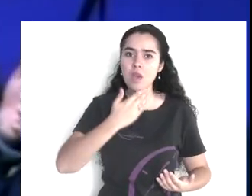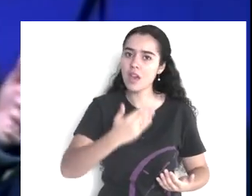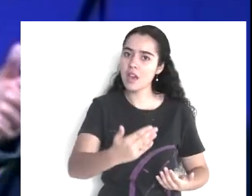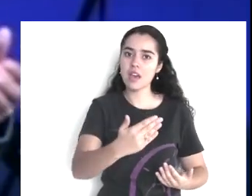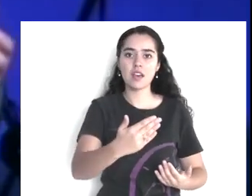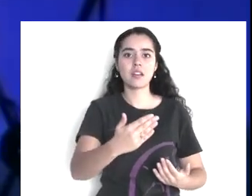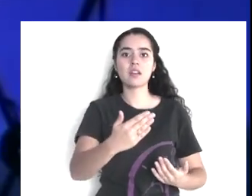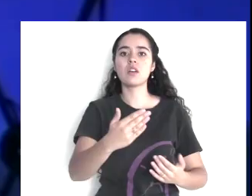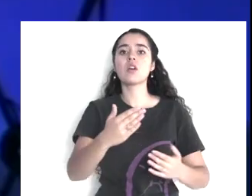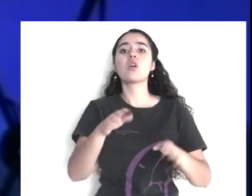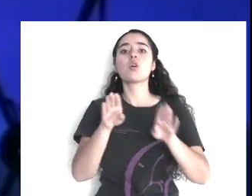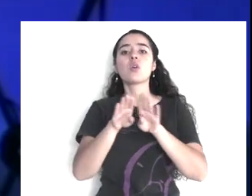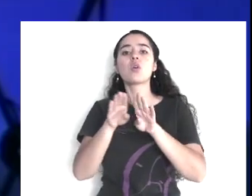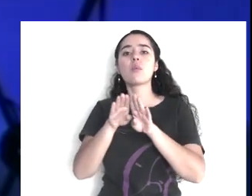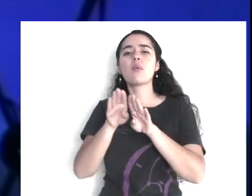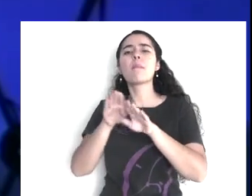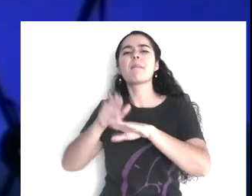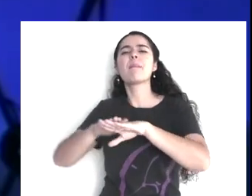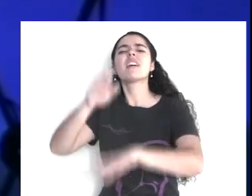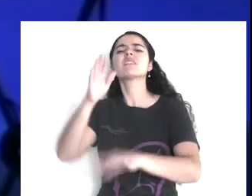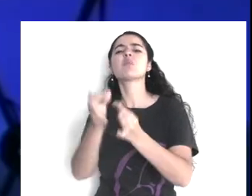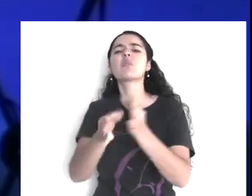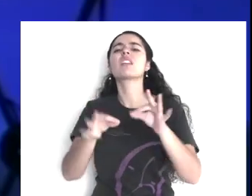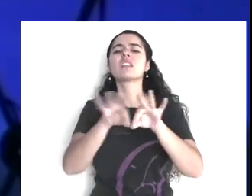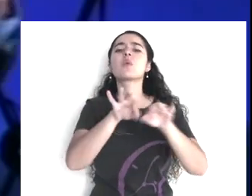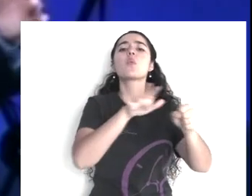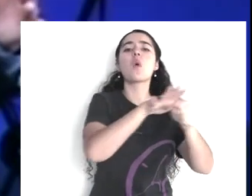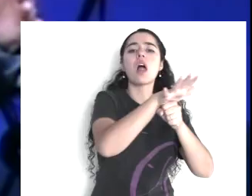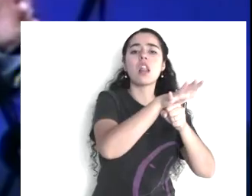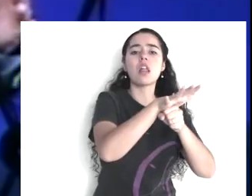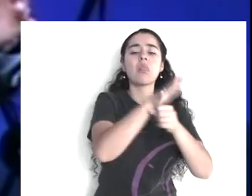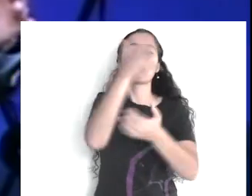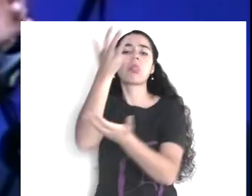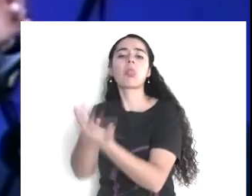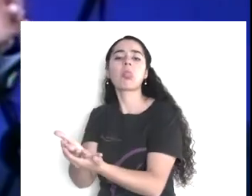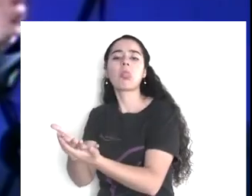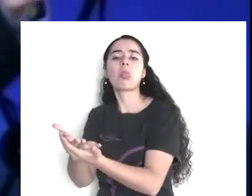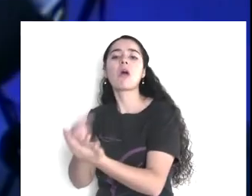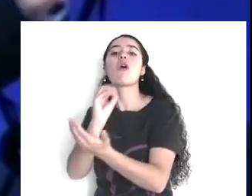ley de Dios. ¿Qué es más importante? ¿Hacer nada o hacer algo bueno?